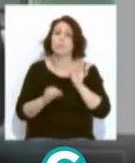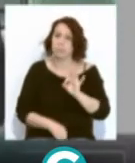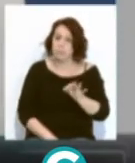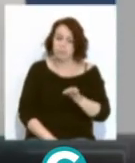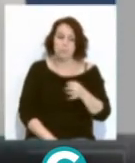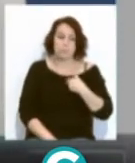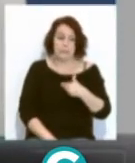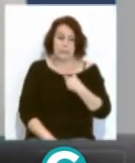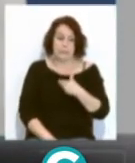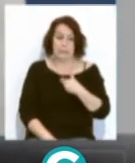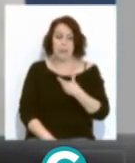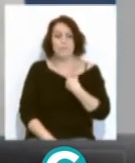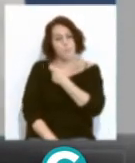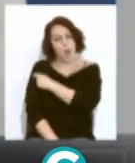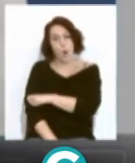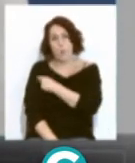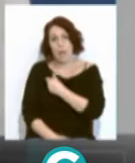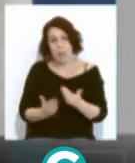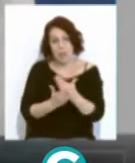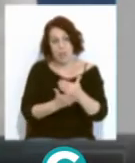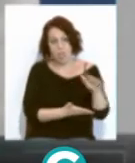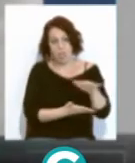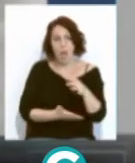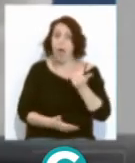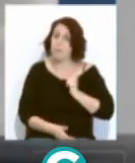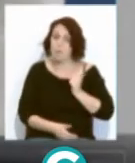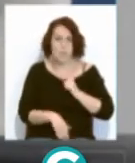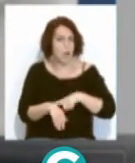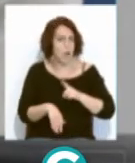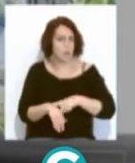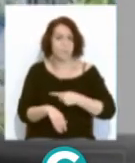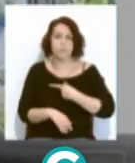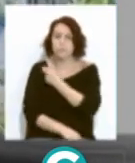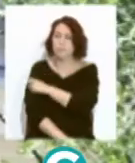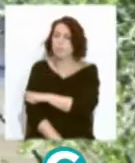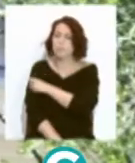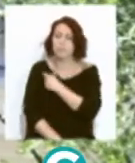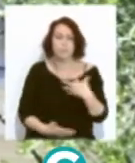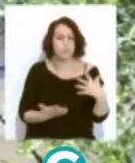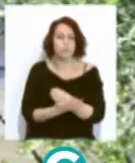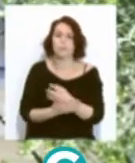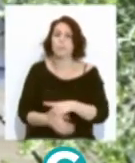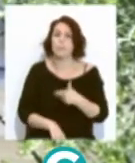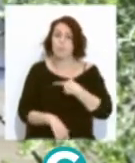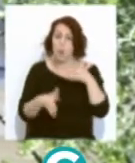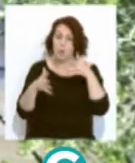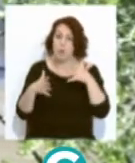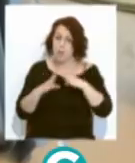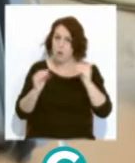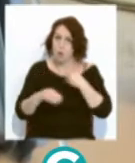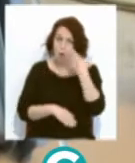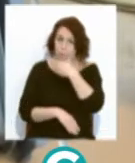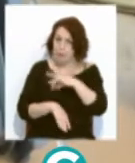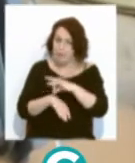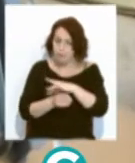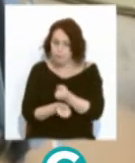van a llegar muchas vacunas en los próximos días, hay que aprovechar el tiempo y vacunar con todo. El Consejo Andaluz de Colegios de Médicos